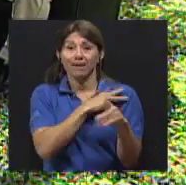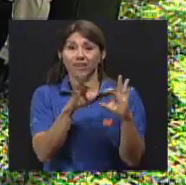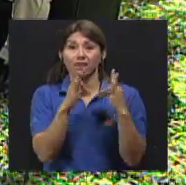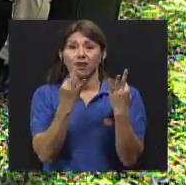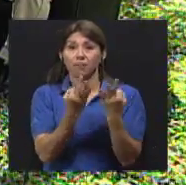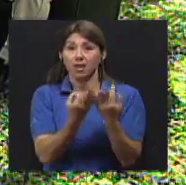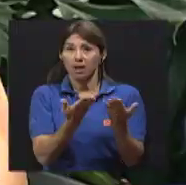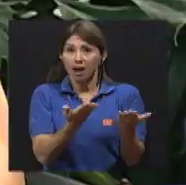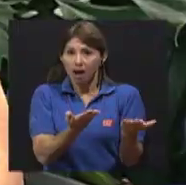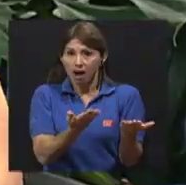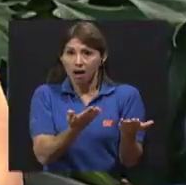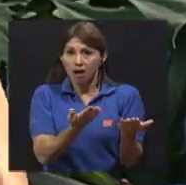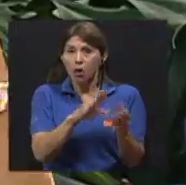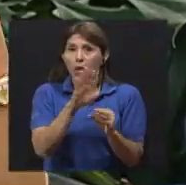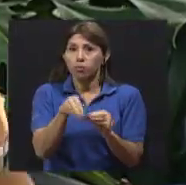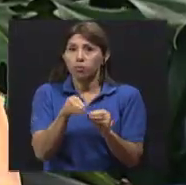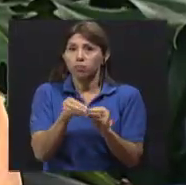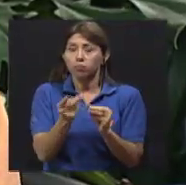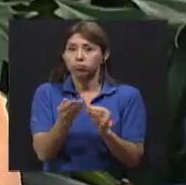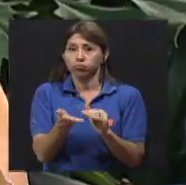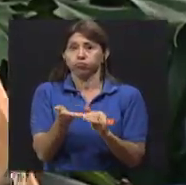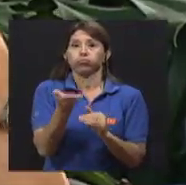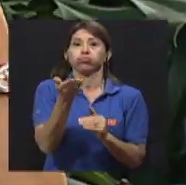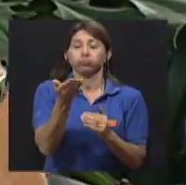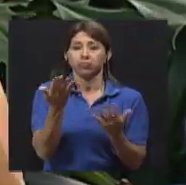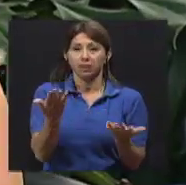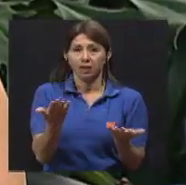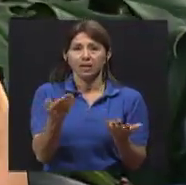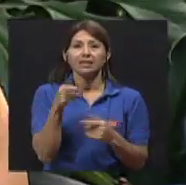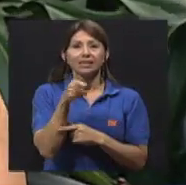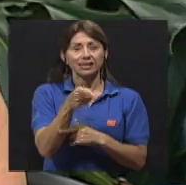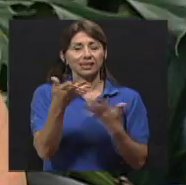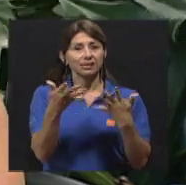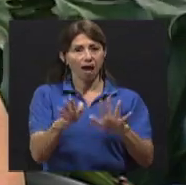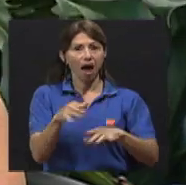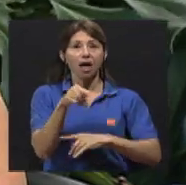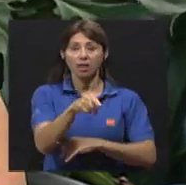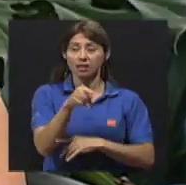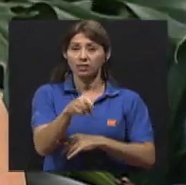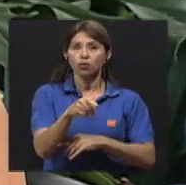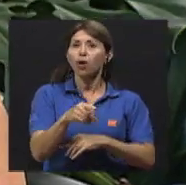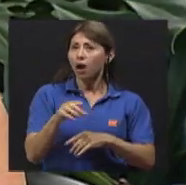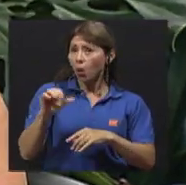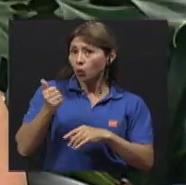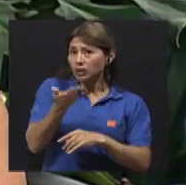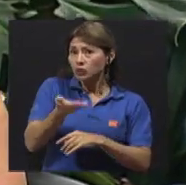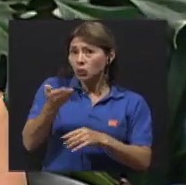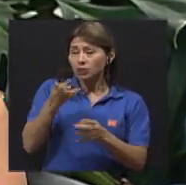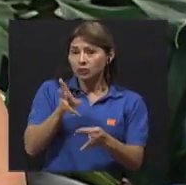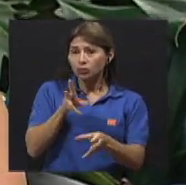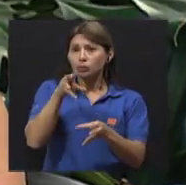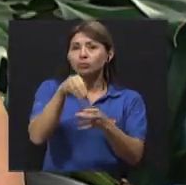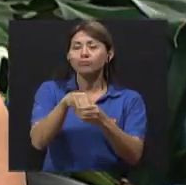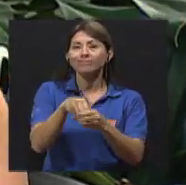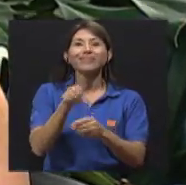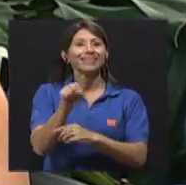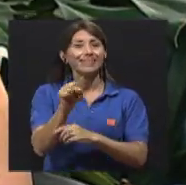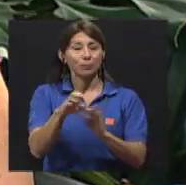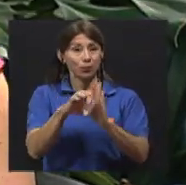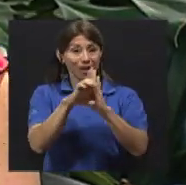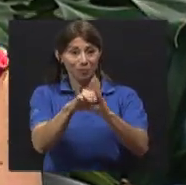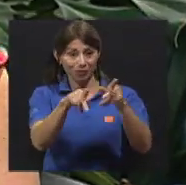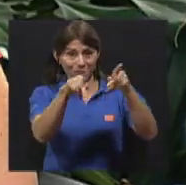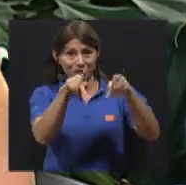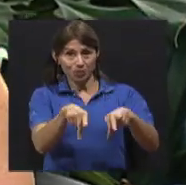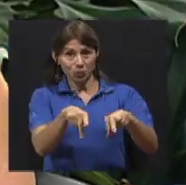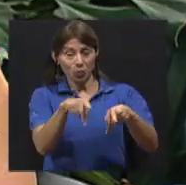ya el fenómeno en sí va tomando, ¿verdad? Otros actores se van a ir involucrando en esa tragedia. Resulta ser que ese